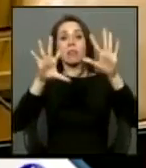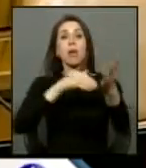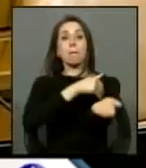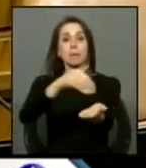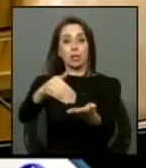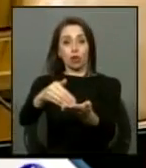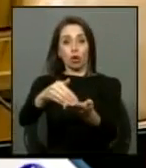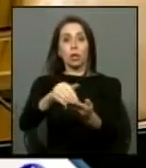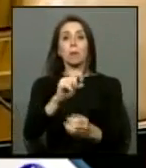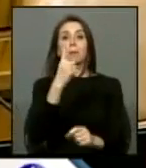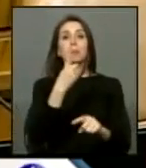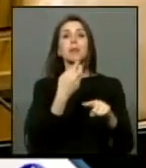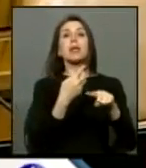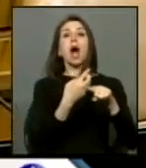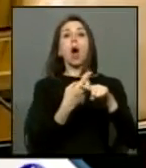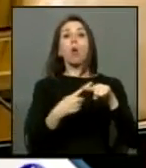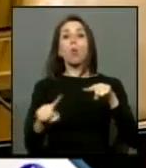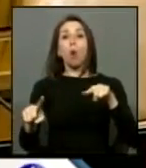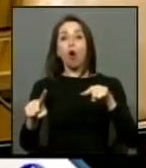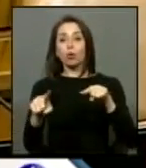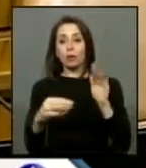la primera cuota que es el noveno